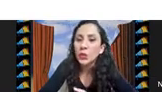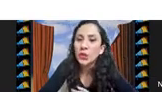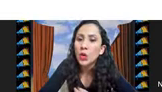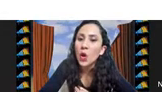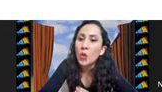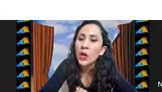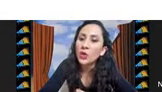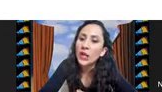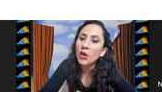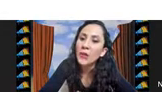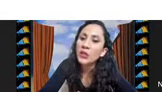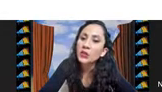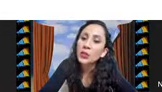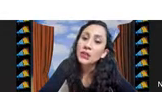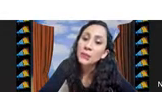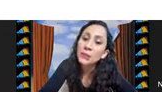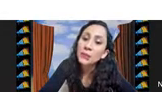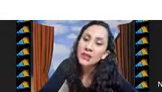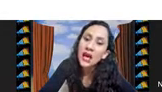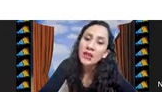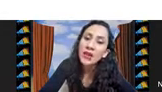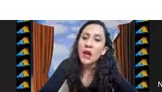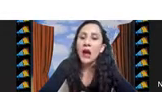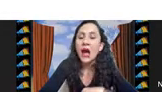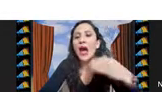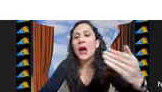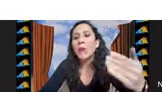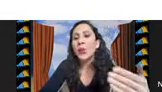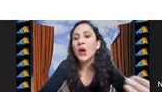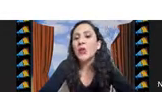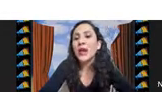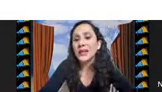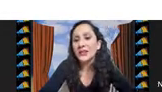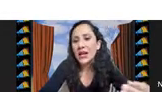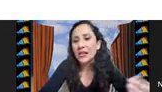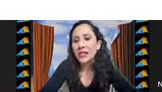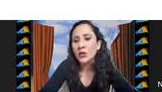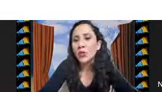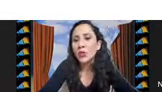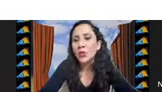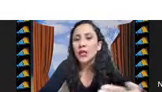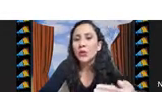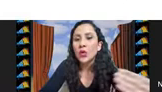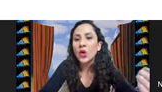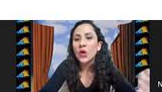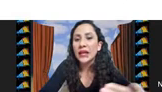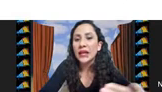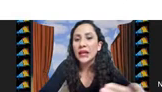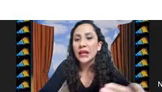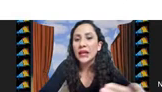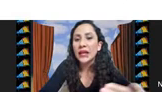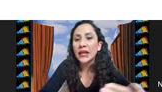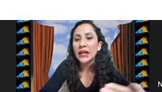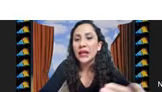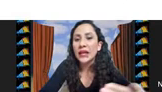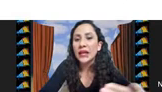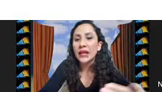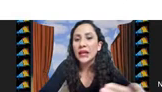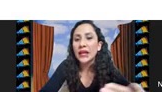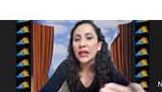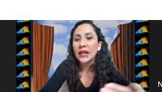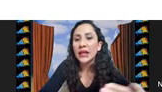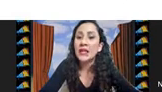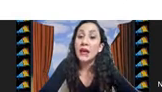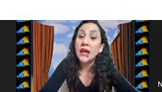proceso evolutivo cuando tengo menos multiplicidad puedo alcanzar en algún momento este mayor